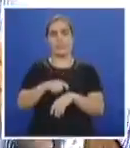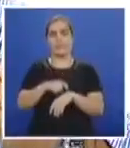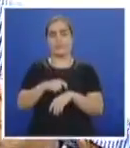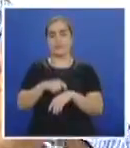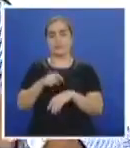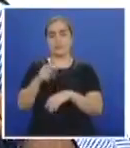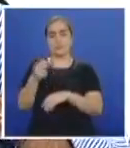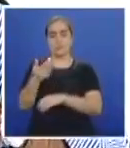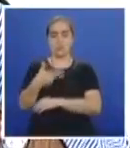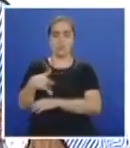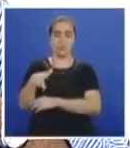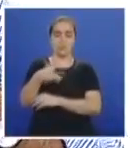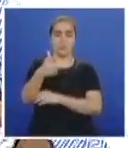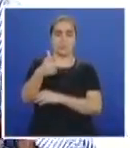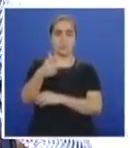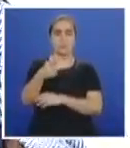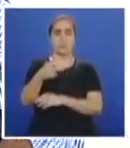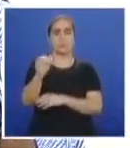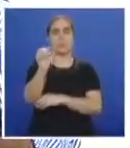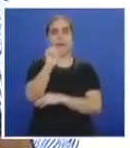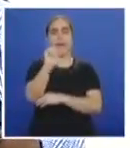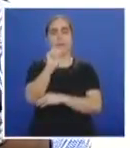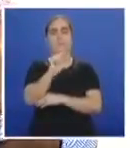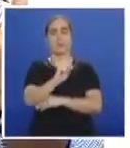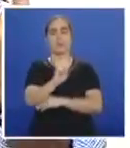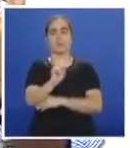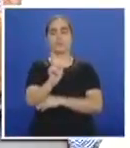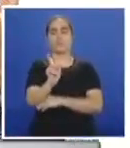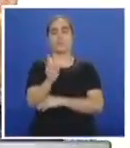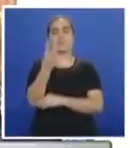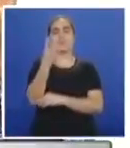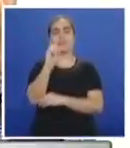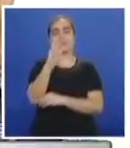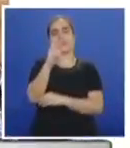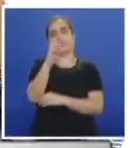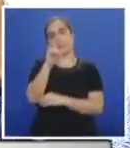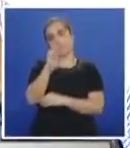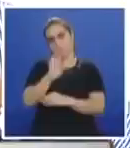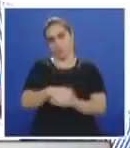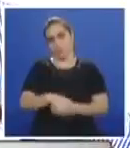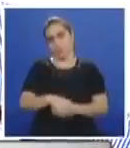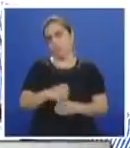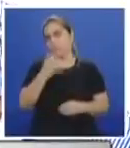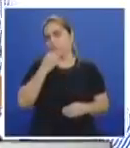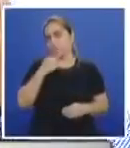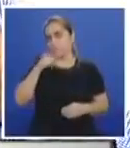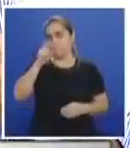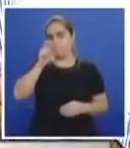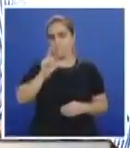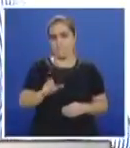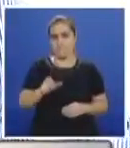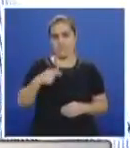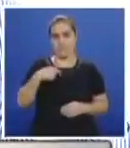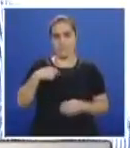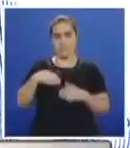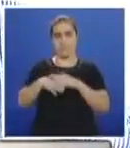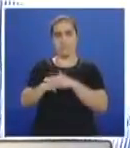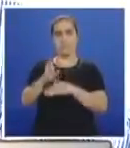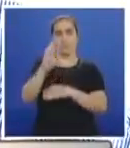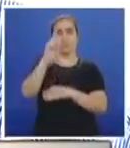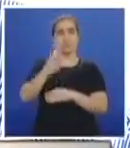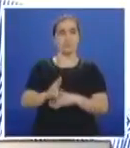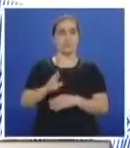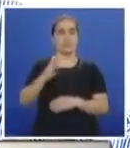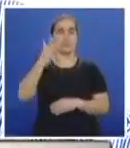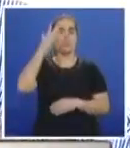Ahora bien, para eso, la gente que venga y vaya para el sur, ¿por qué se tiene que meter al CAN